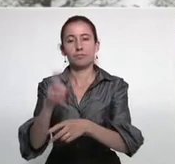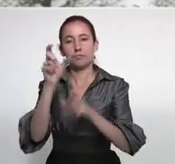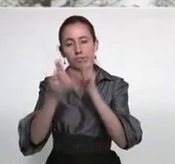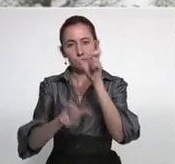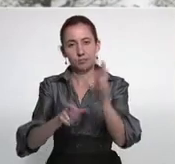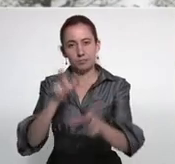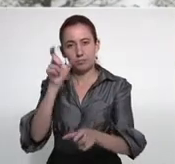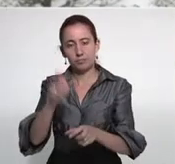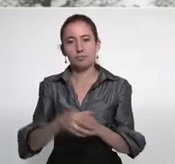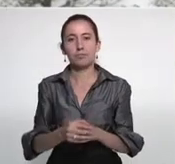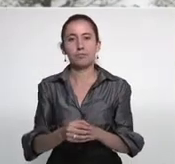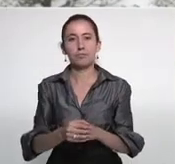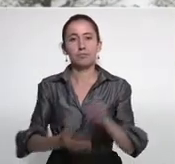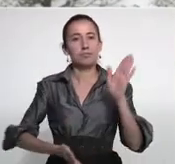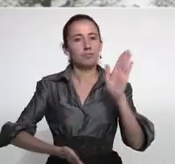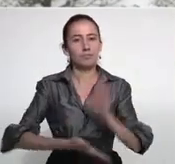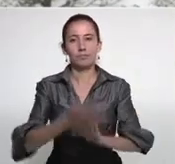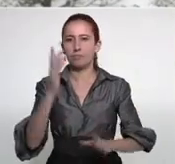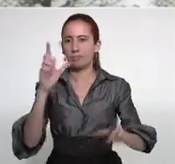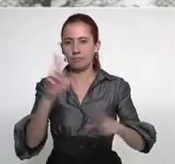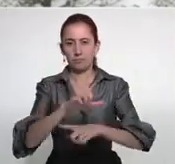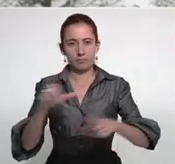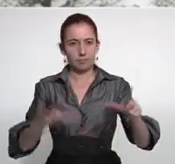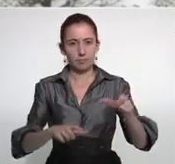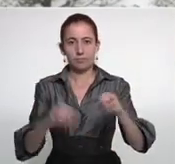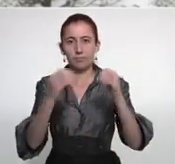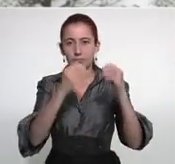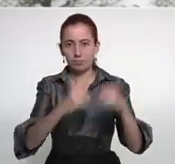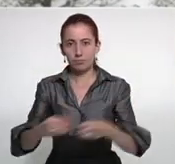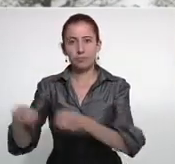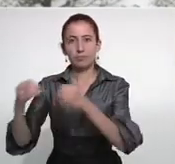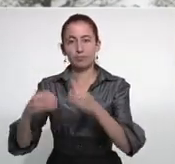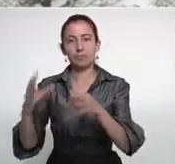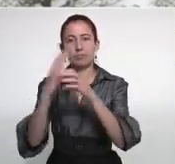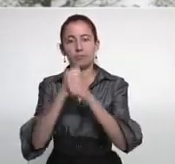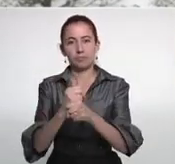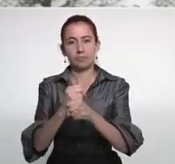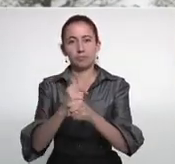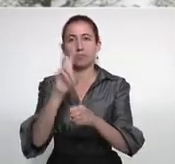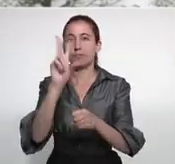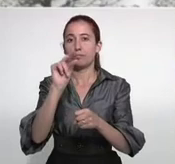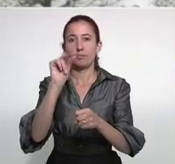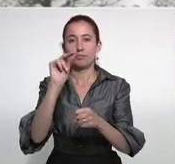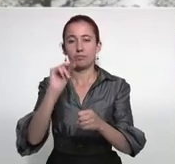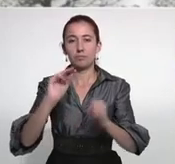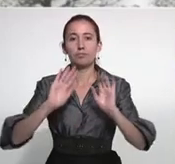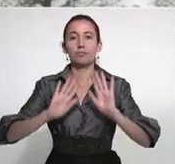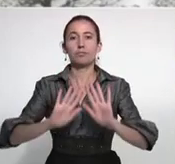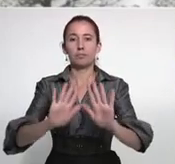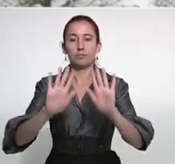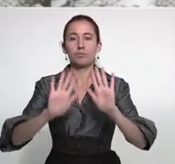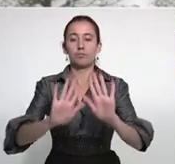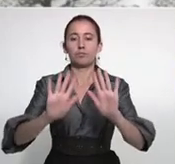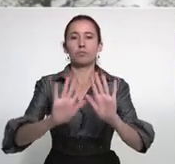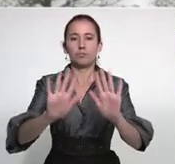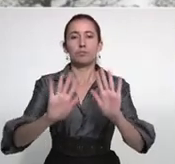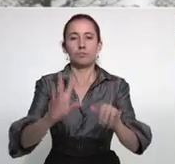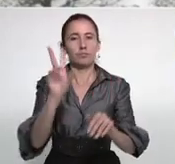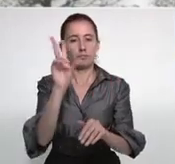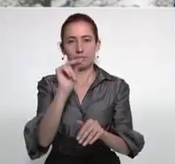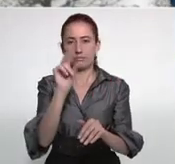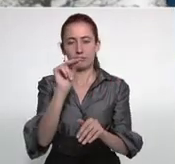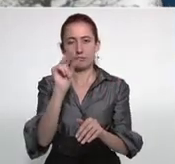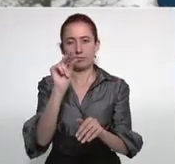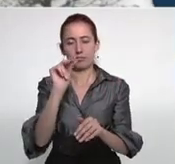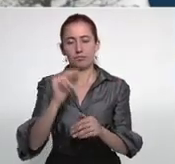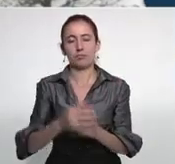o responsable. Evacúe de manera ordenada y segura. Evite los movimientos bruscos durante el transporte